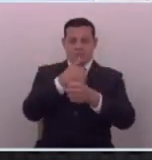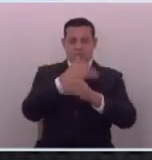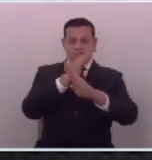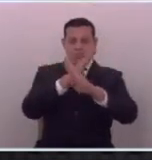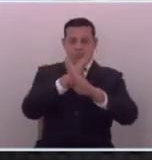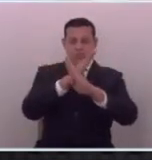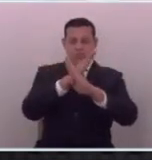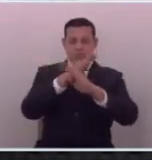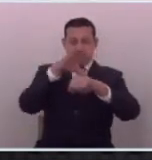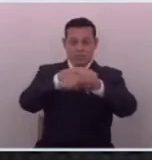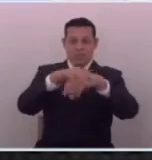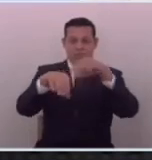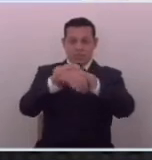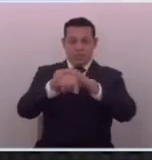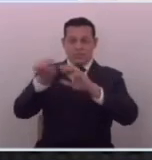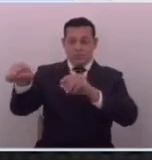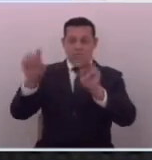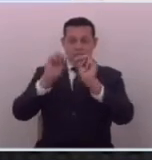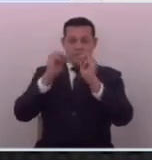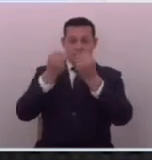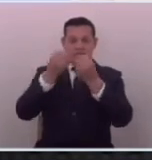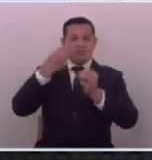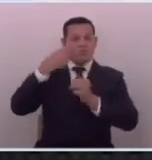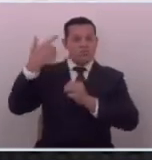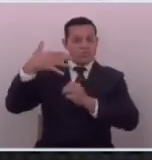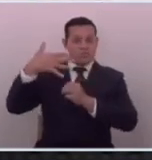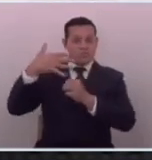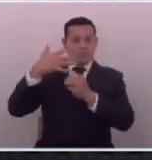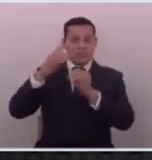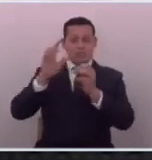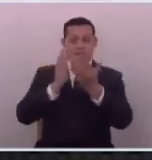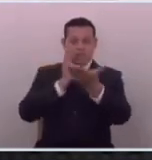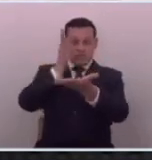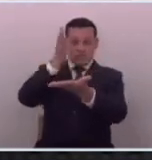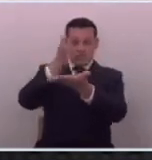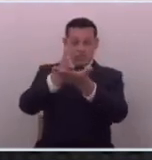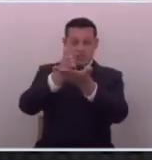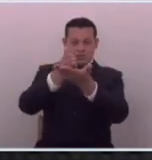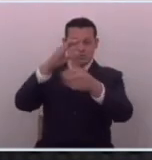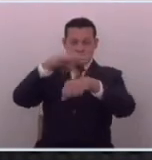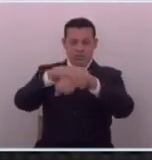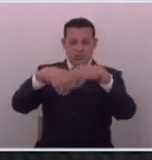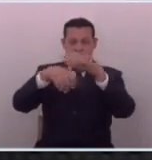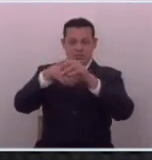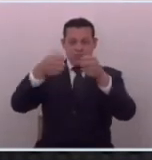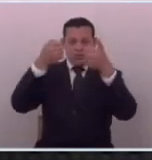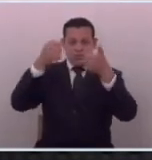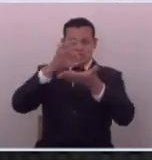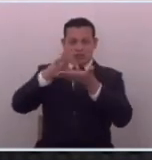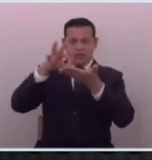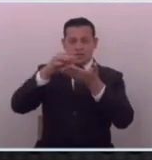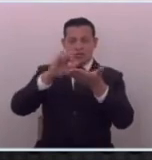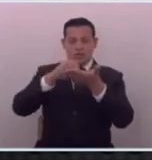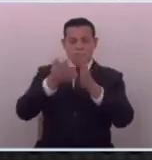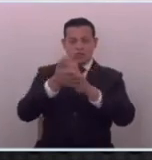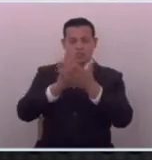de defensa captúrenlo aquí está este marero amenazando y al secot a comer frito frijoles y tortillas